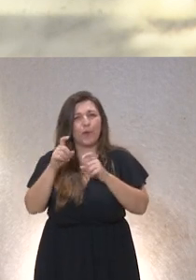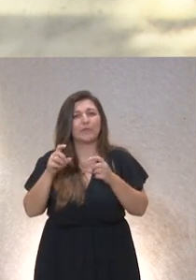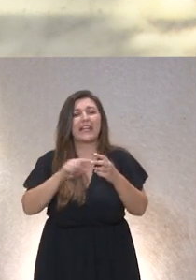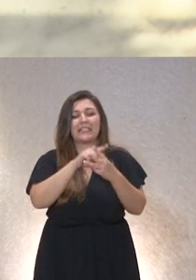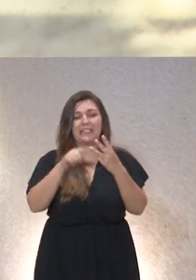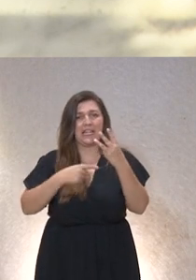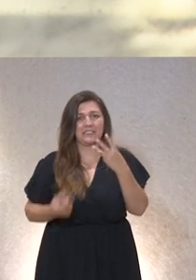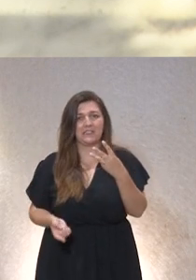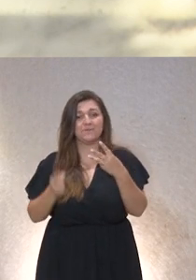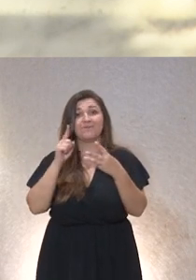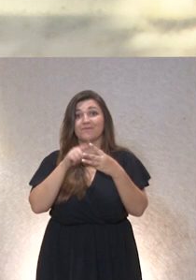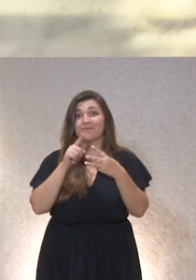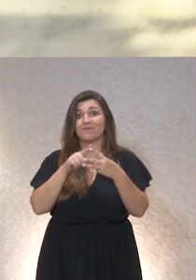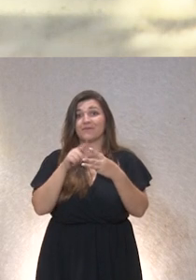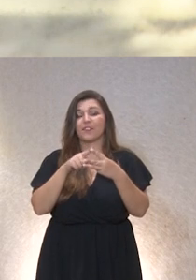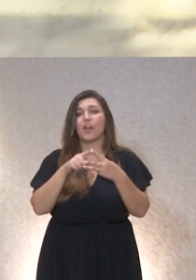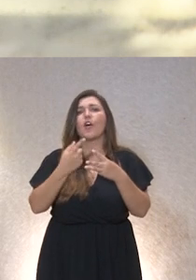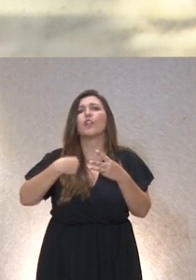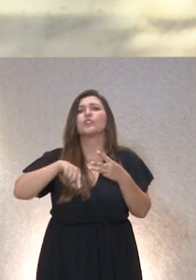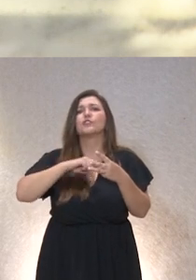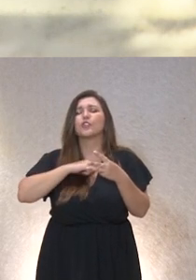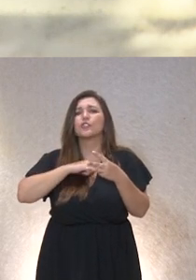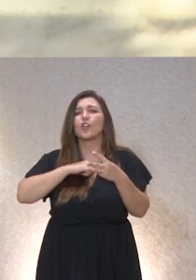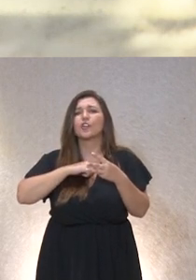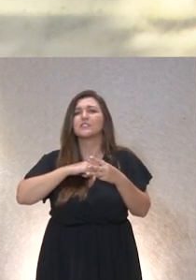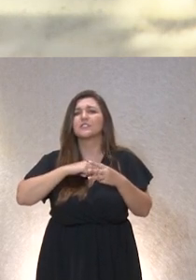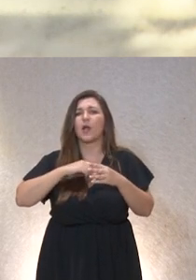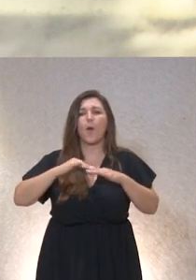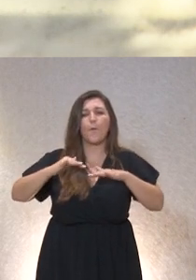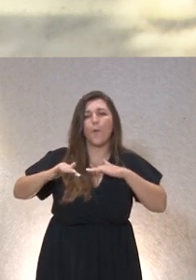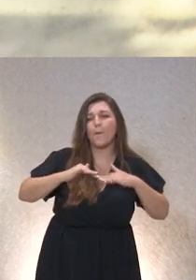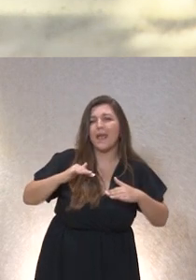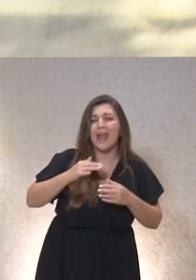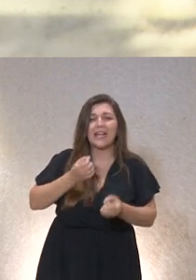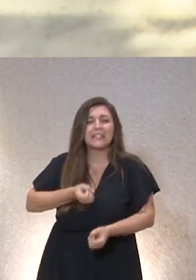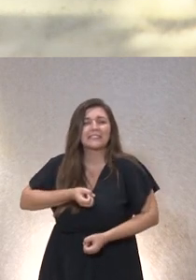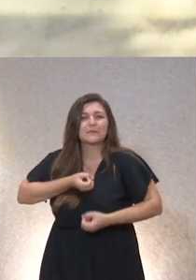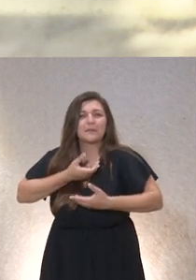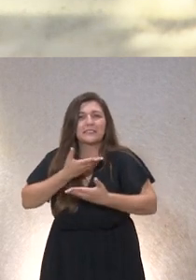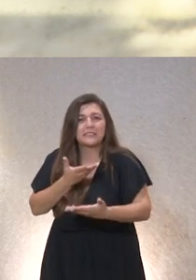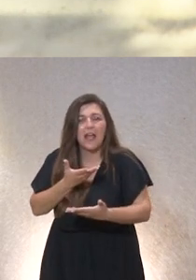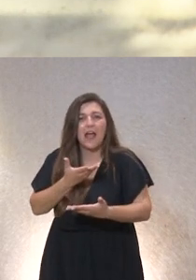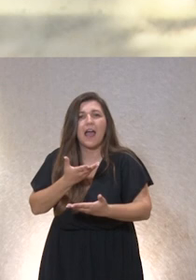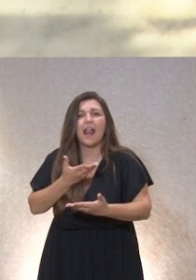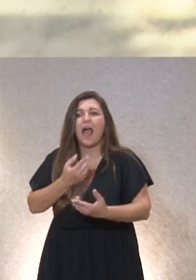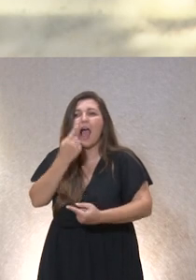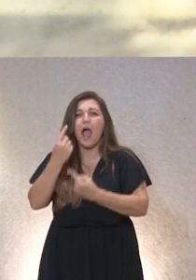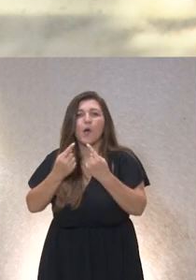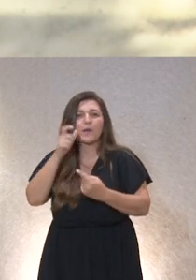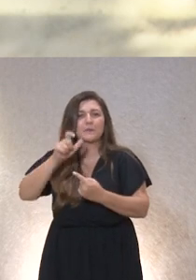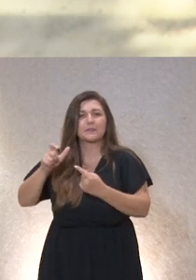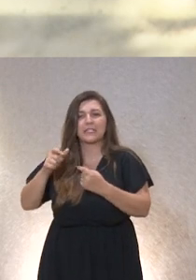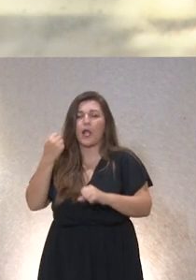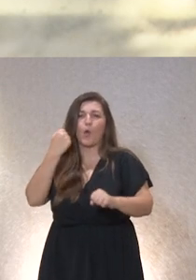¿cómo estamos limitando la posibilidad de actuar moverse expresarse de muchas personas que presentan alteraciones en su